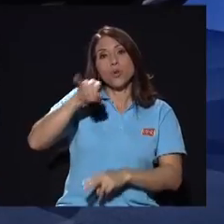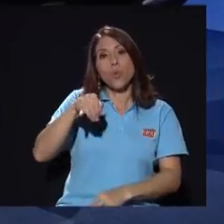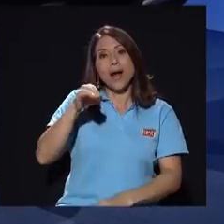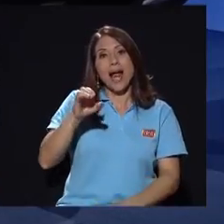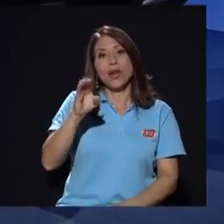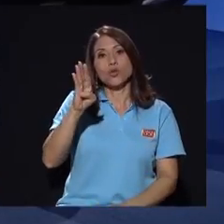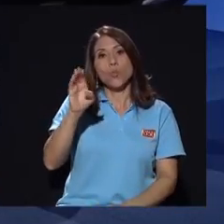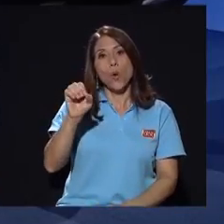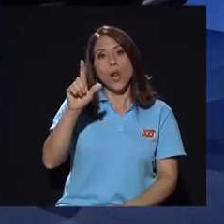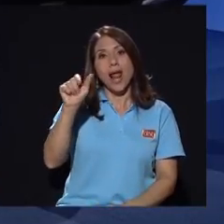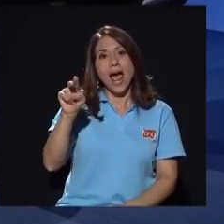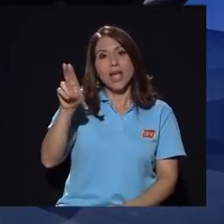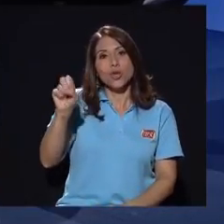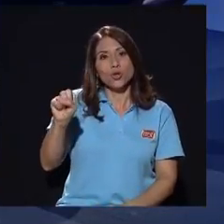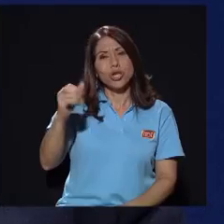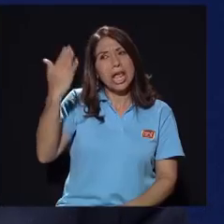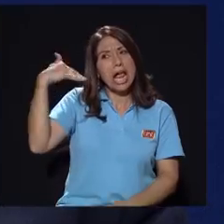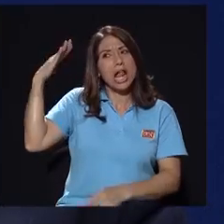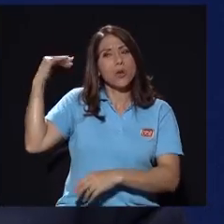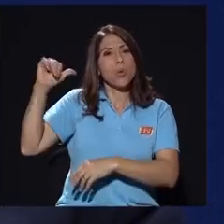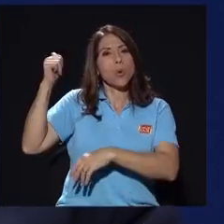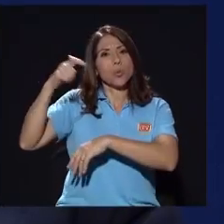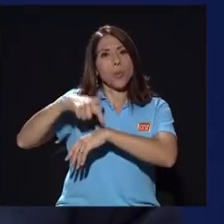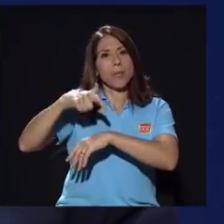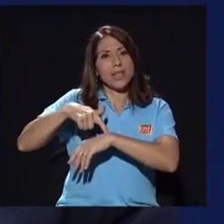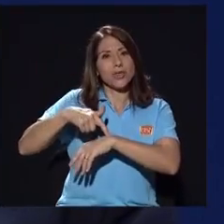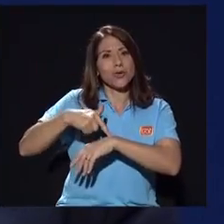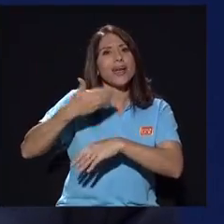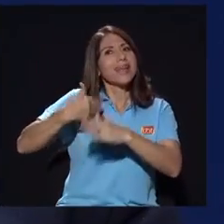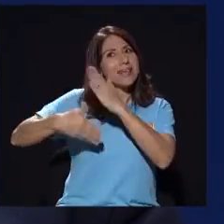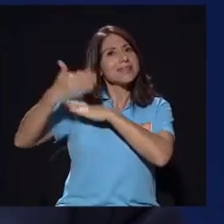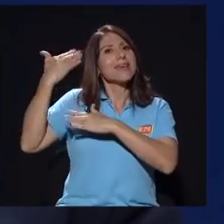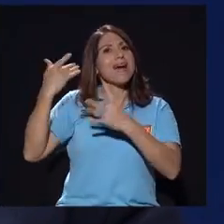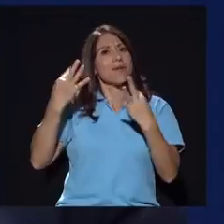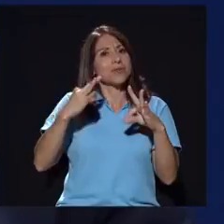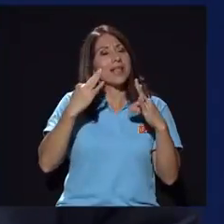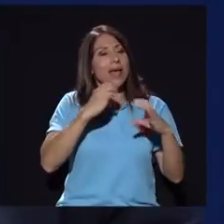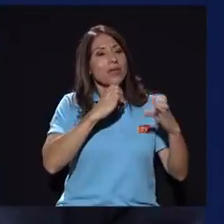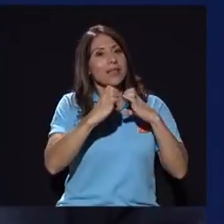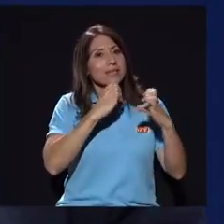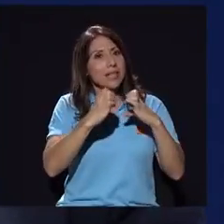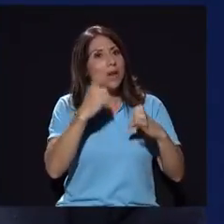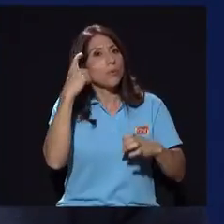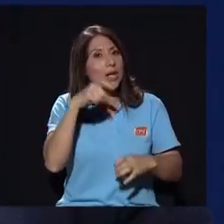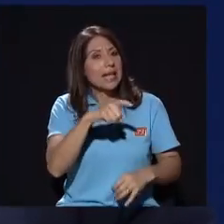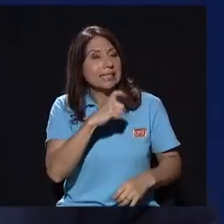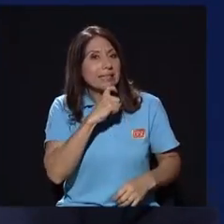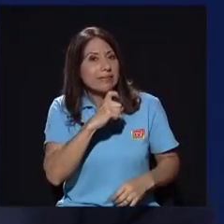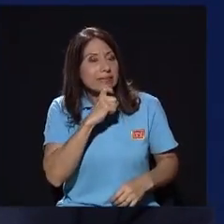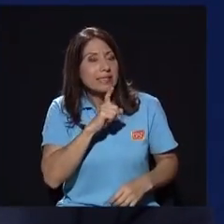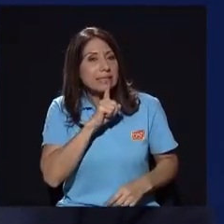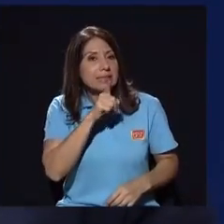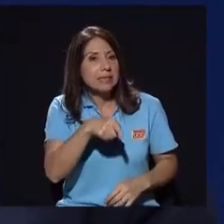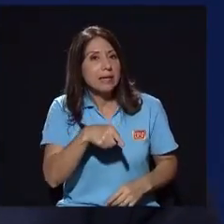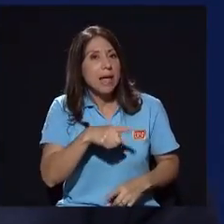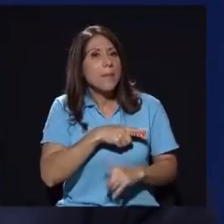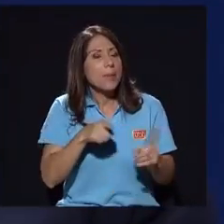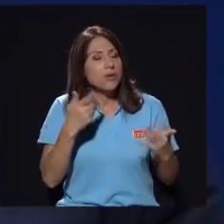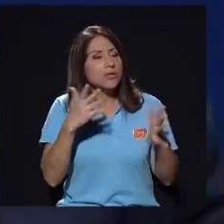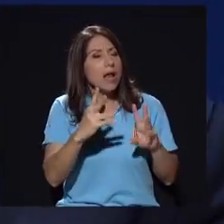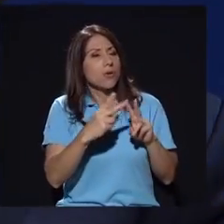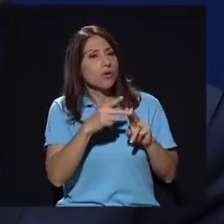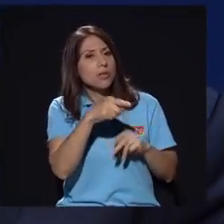entrevistado o habíamos tratado de entrevistarlo, porque es una persona bastante difícil de llegarle. Sabíamos que